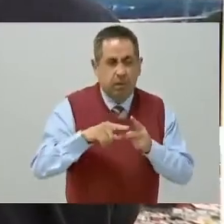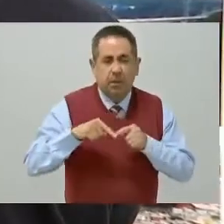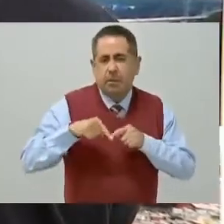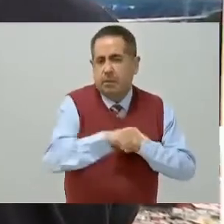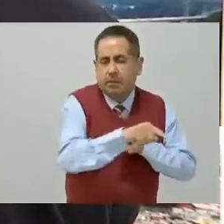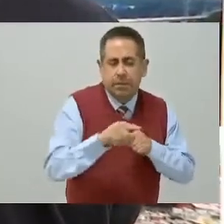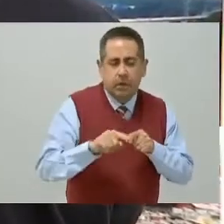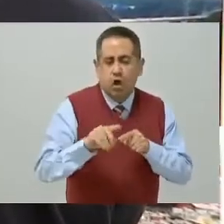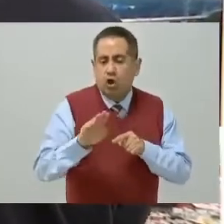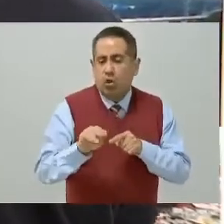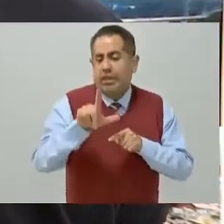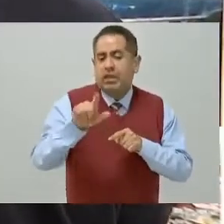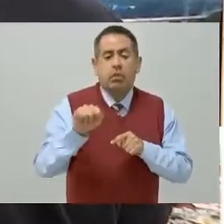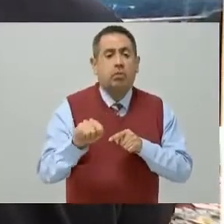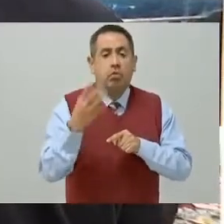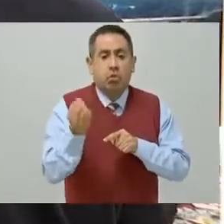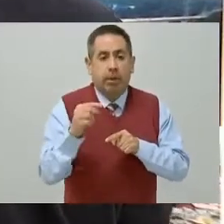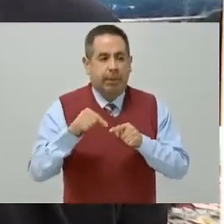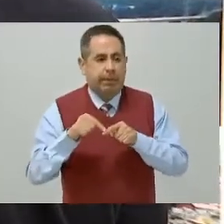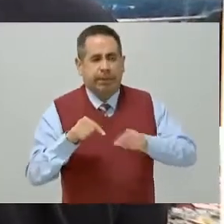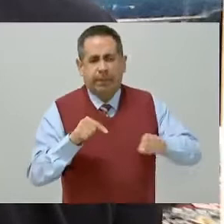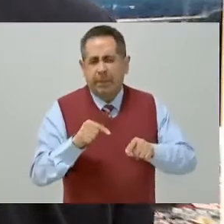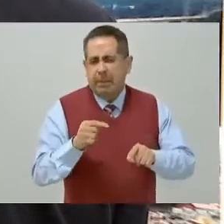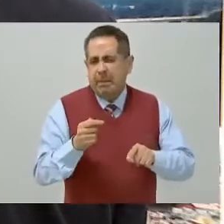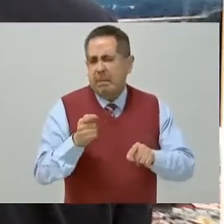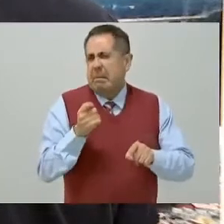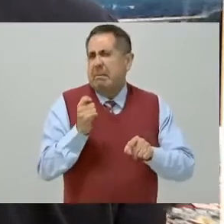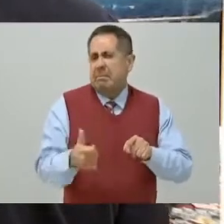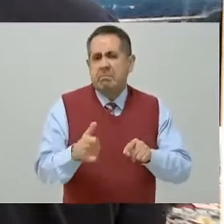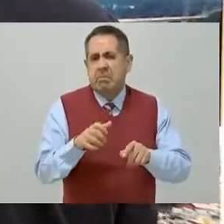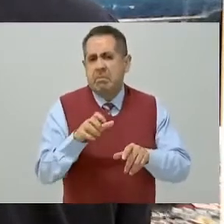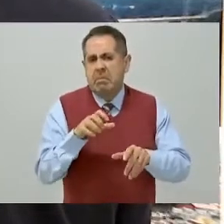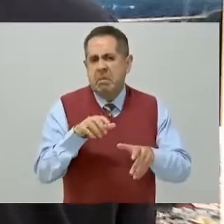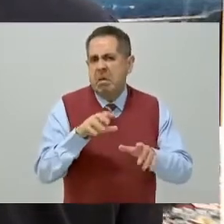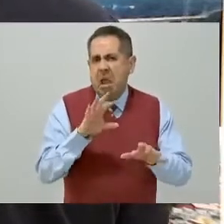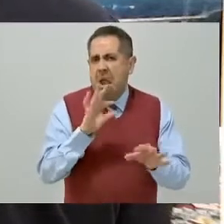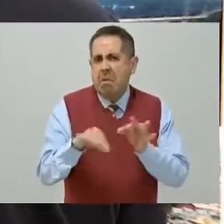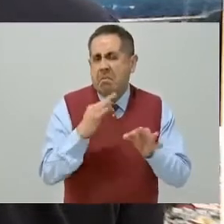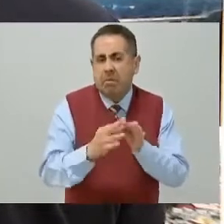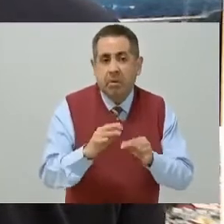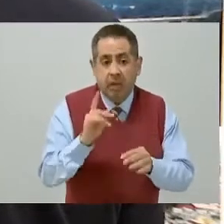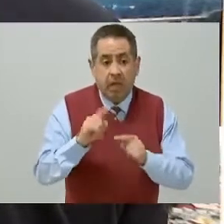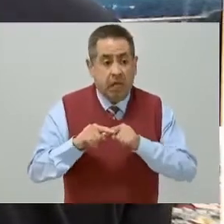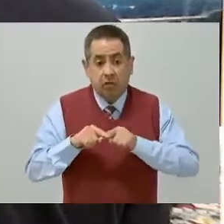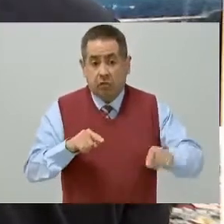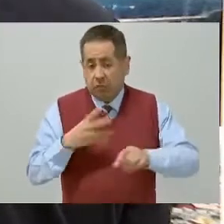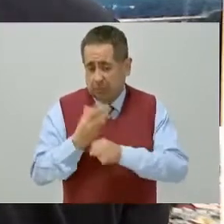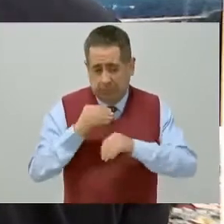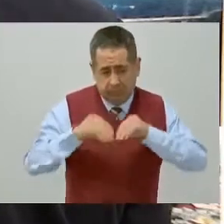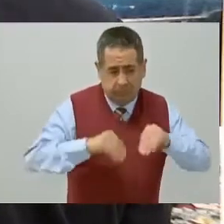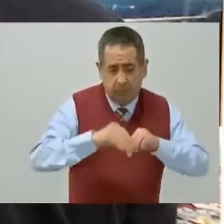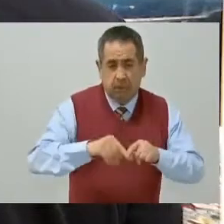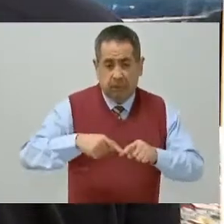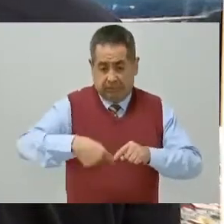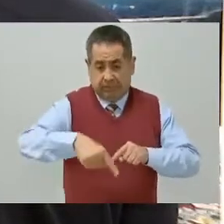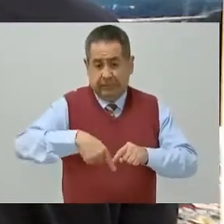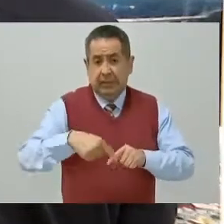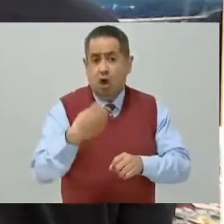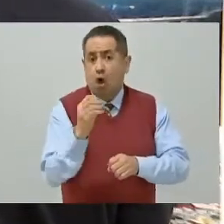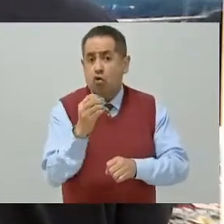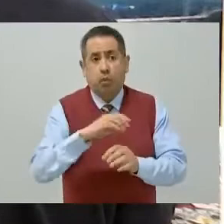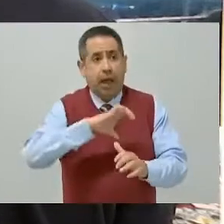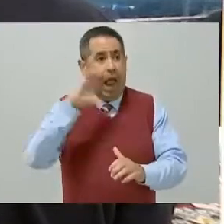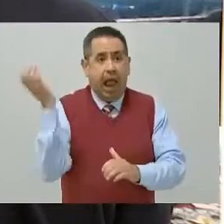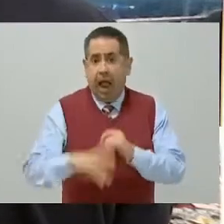97.9, prácticamente lo tenemos terminado, va a quedar totalmente terminado el tramo en octubre de este año,